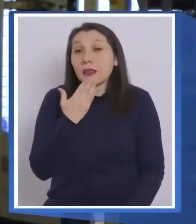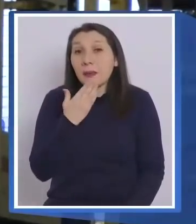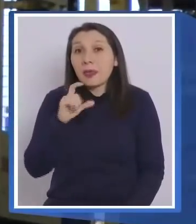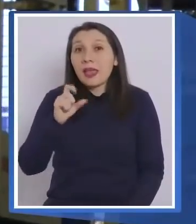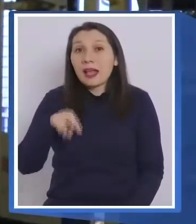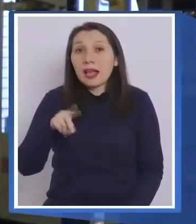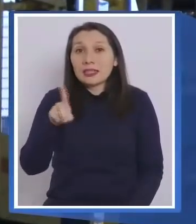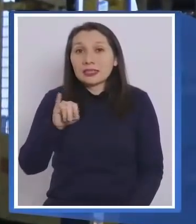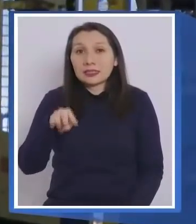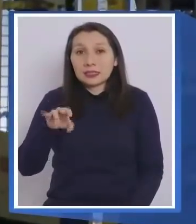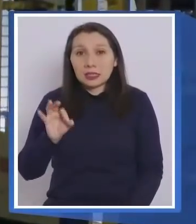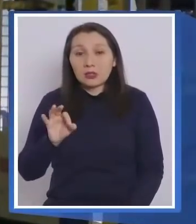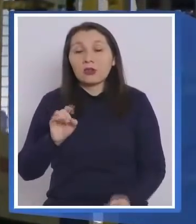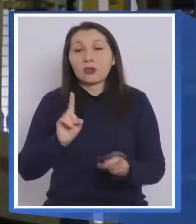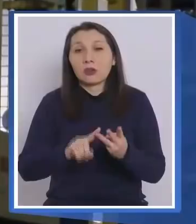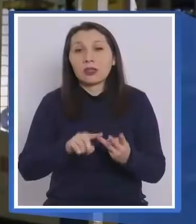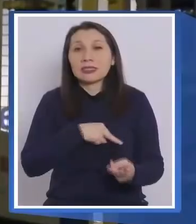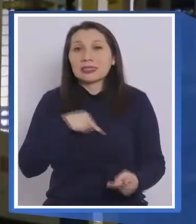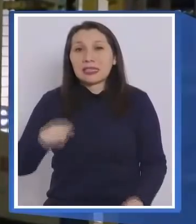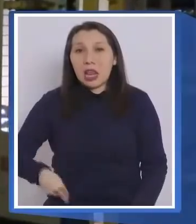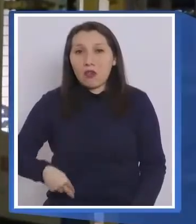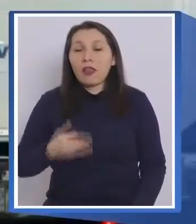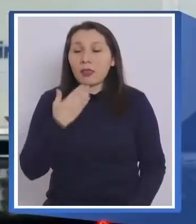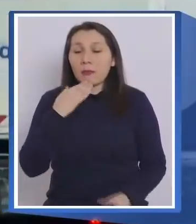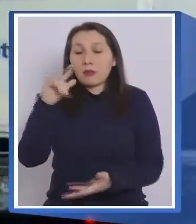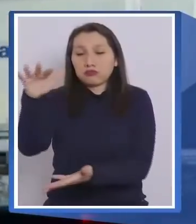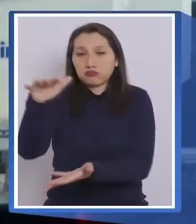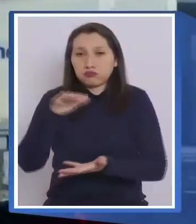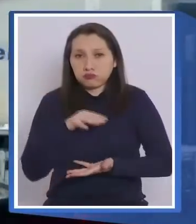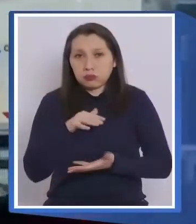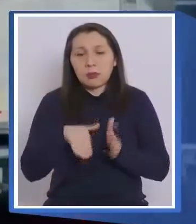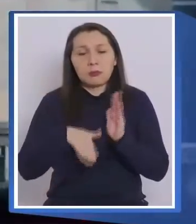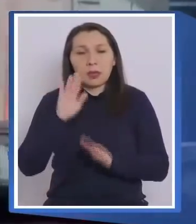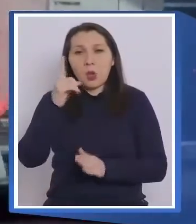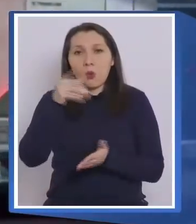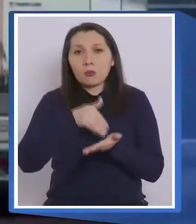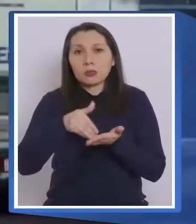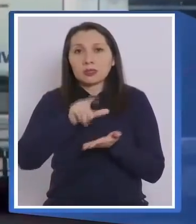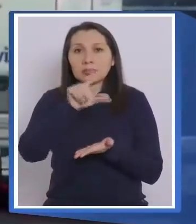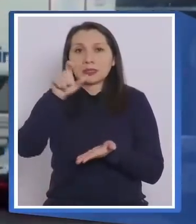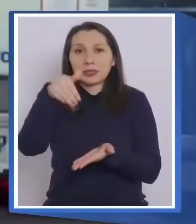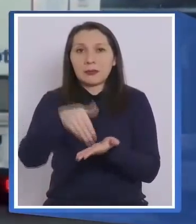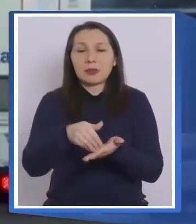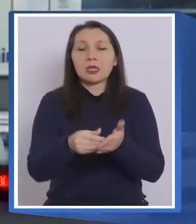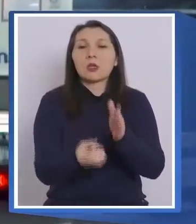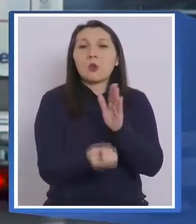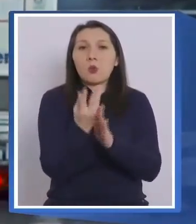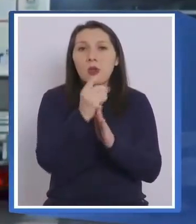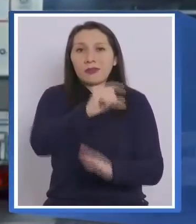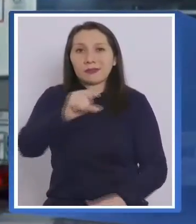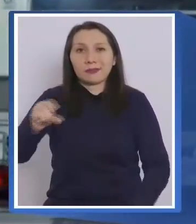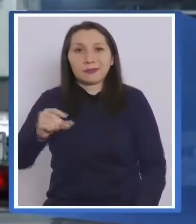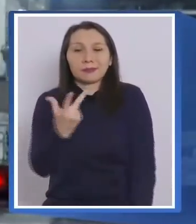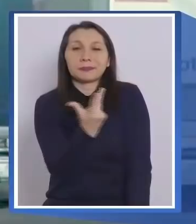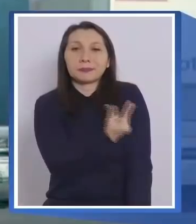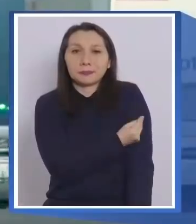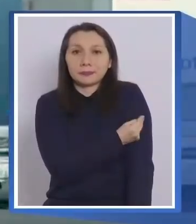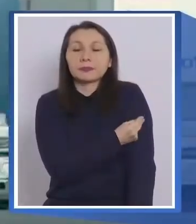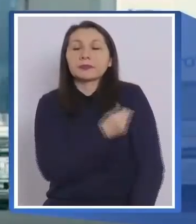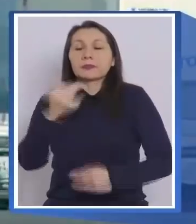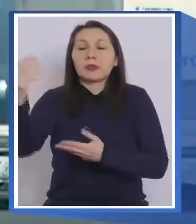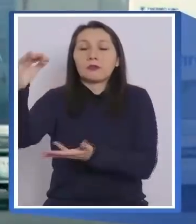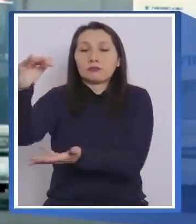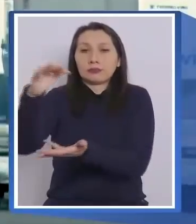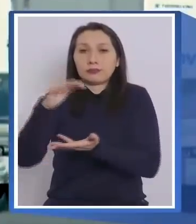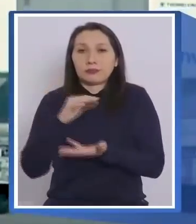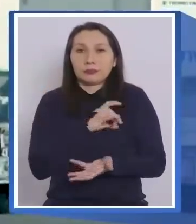CanSino y Sinovac, sumando más de un millón 700.000 nuevas dosis que van a ingresar